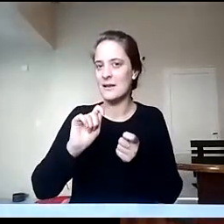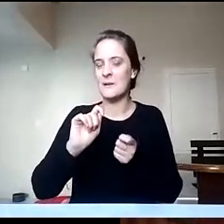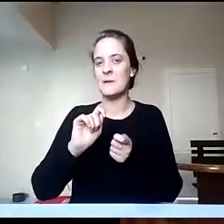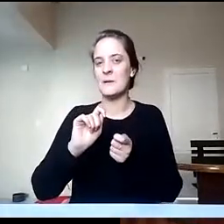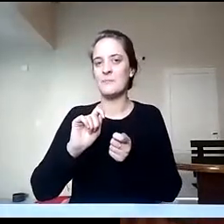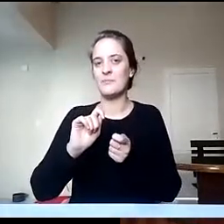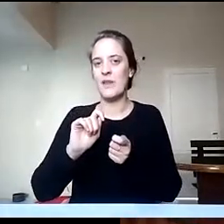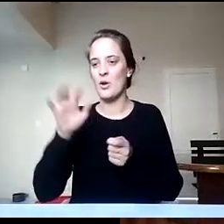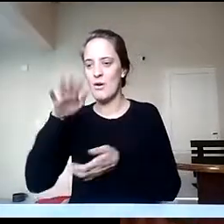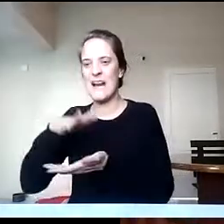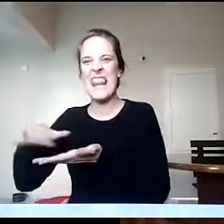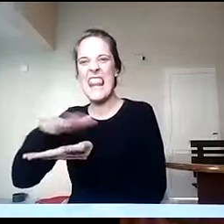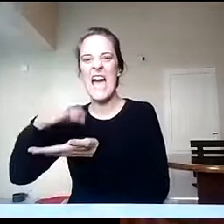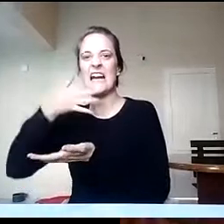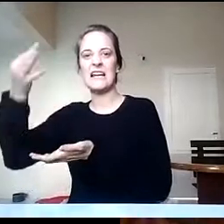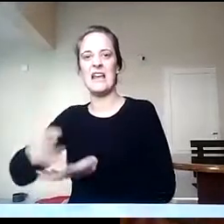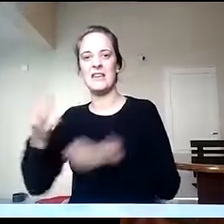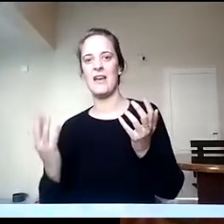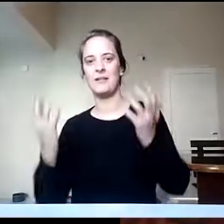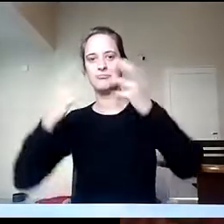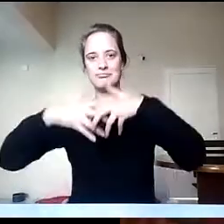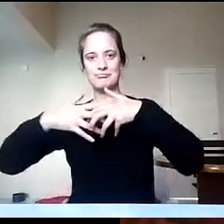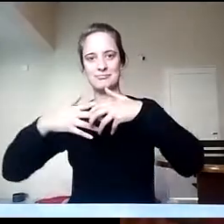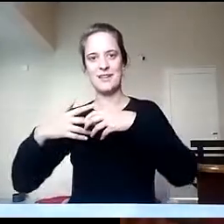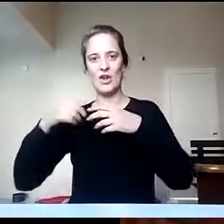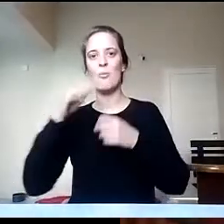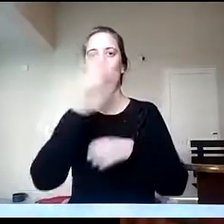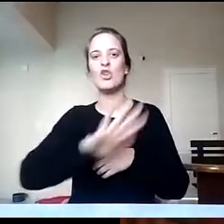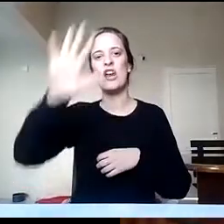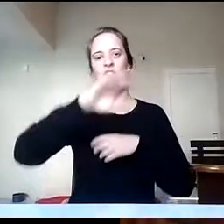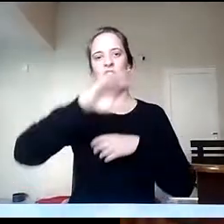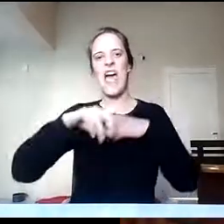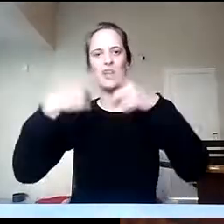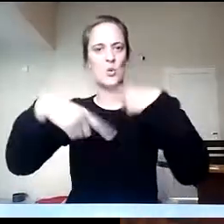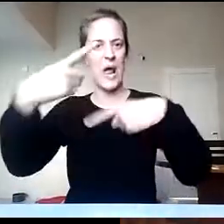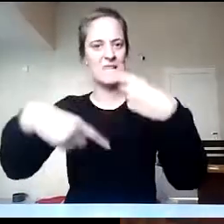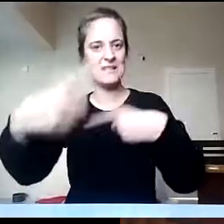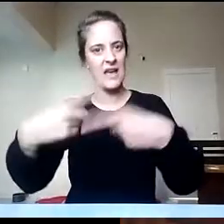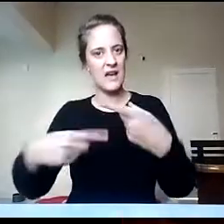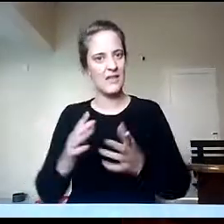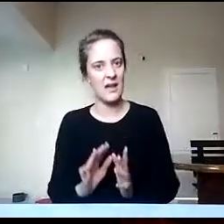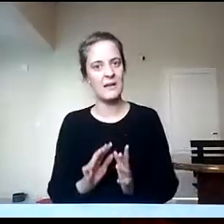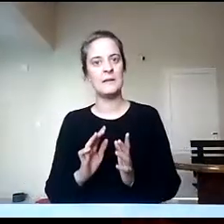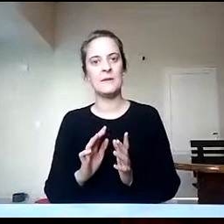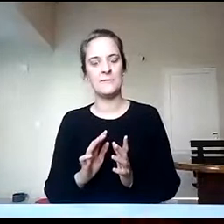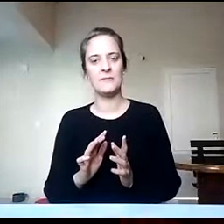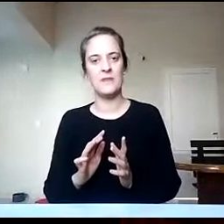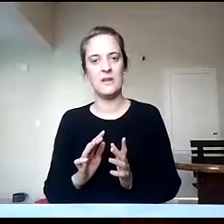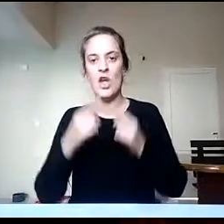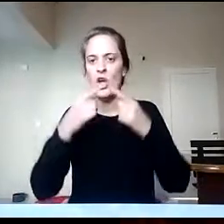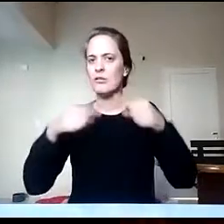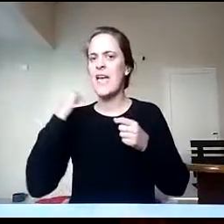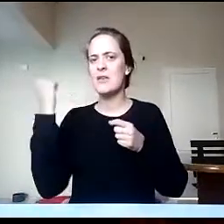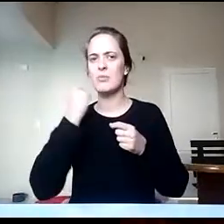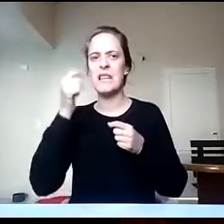realidad, con la actualidad. Nosotros les brindamos las herramientas para entender la realidad y el mundo actual, eso es un poco lo que ofrece la